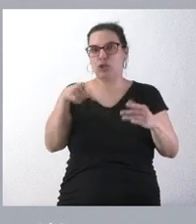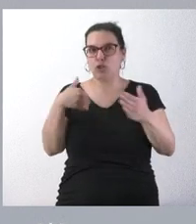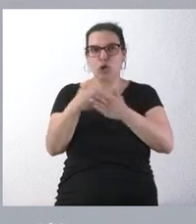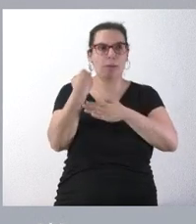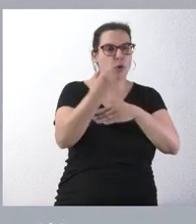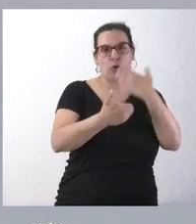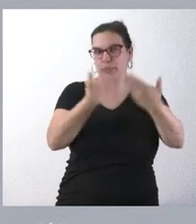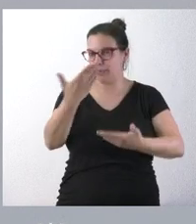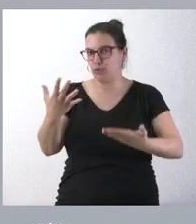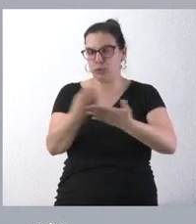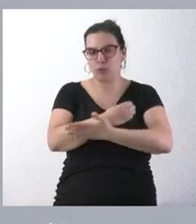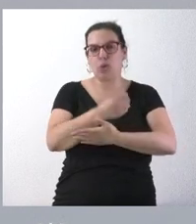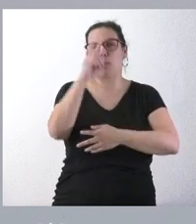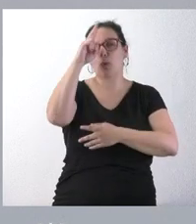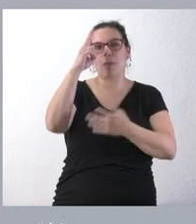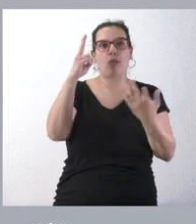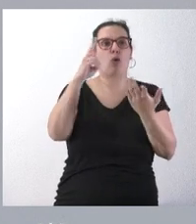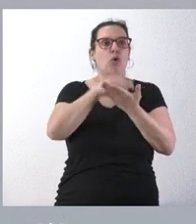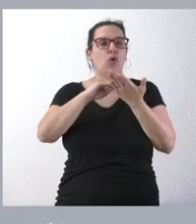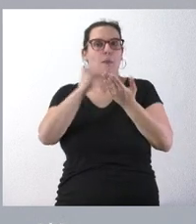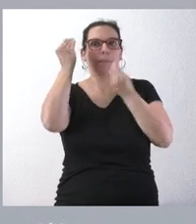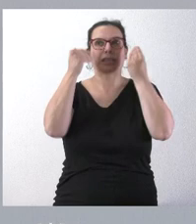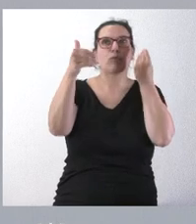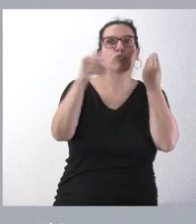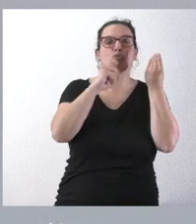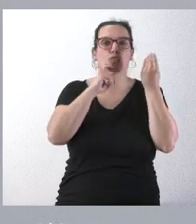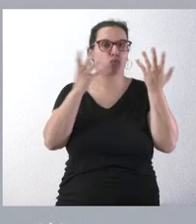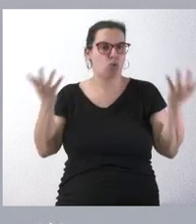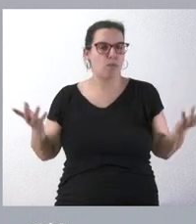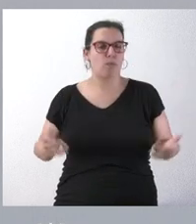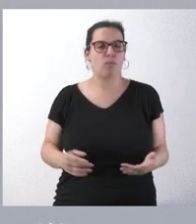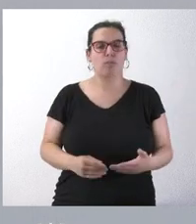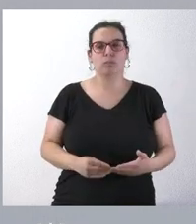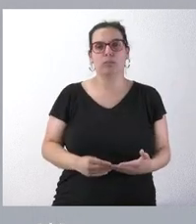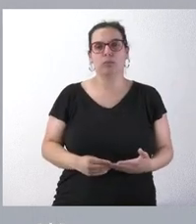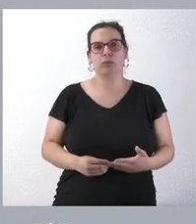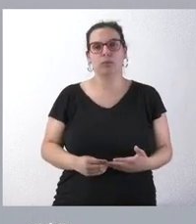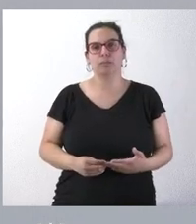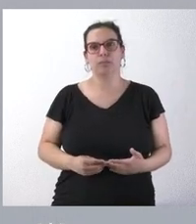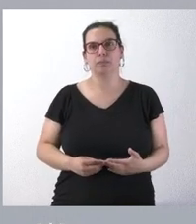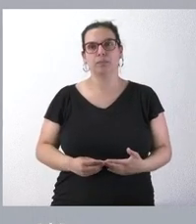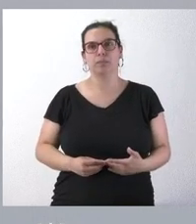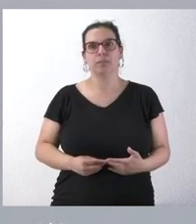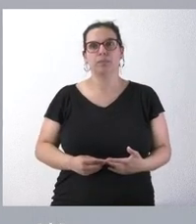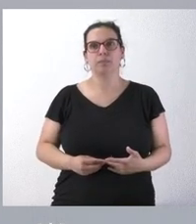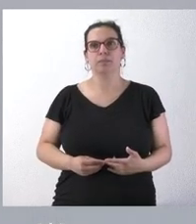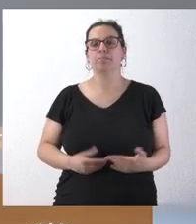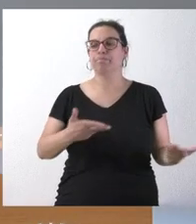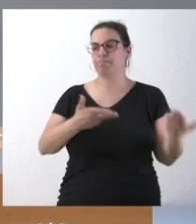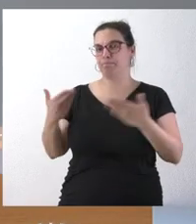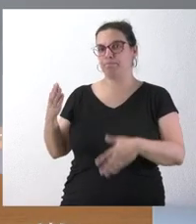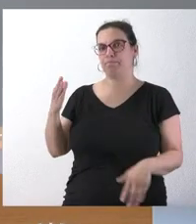apoyo y con qué grado de expectativa futura vemos este tipo de inversión que usted se ha asignado.